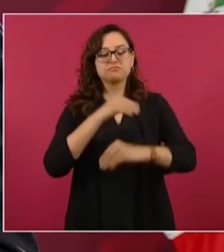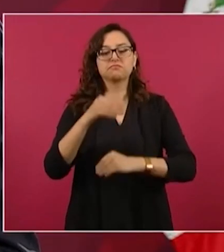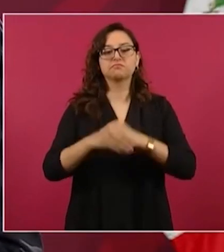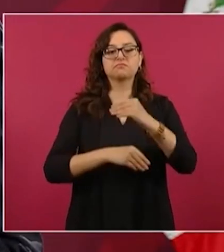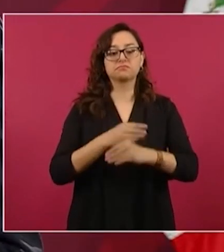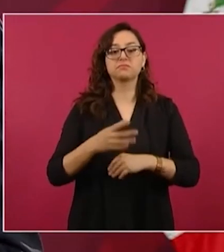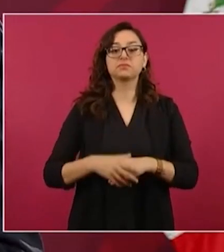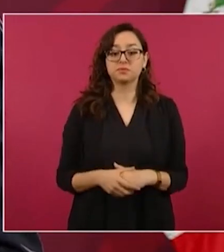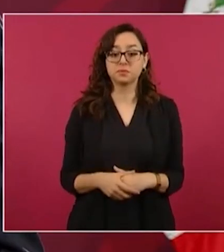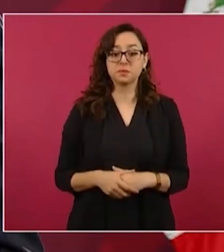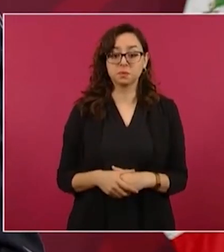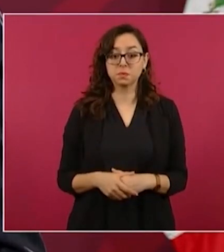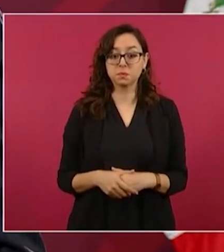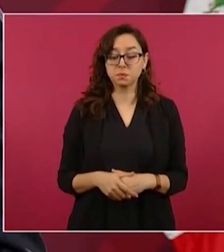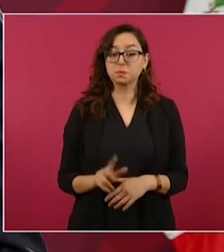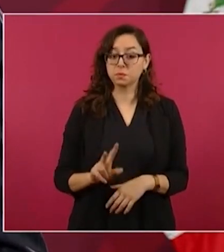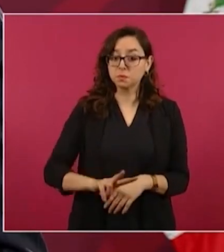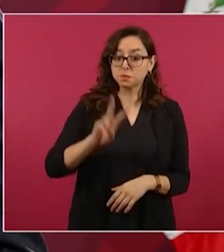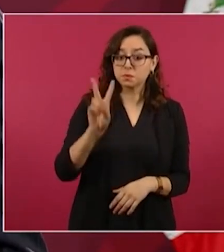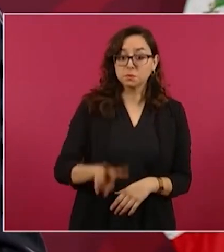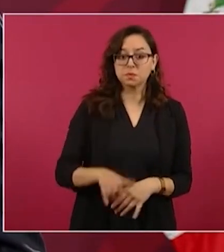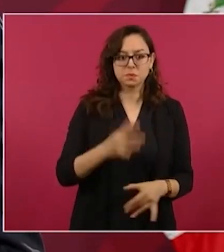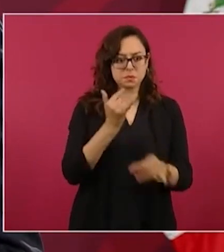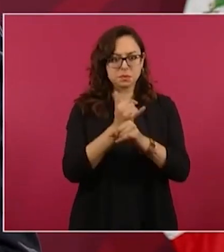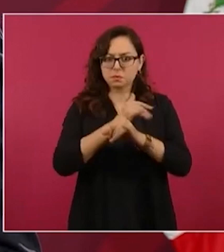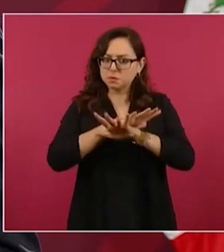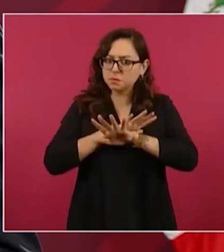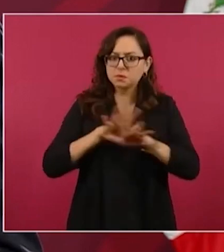Es bueno que salga todo.